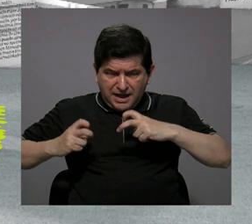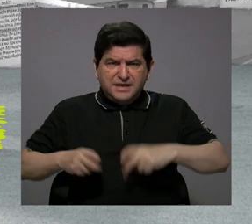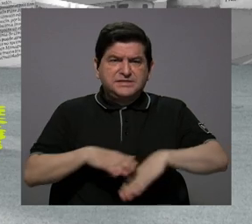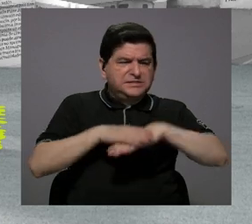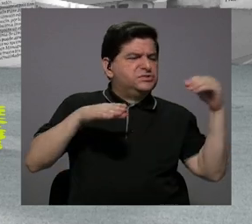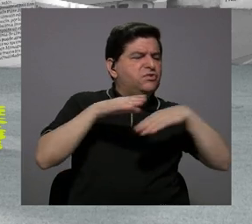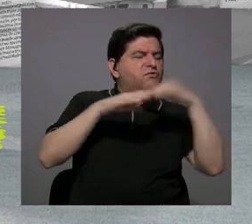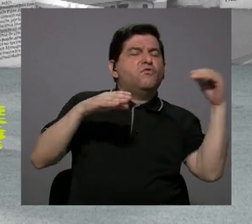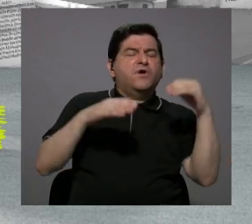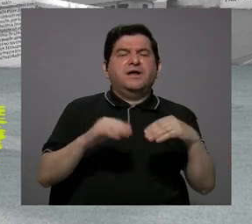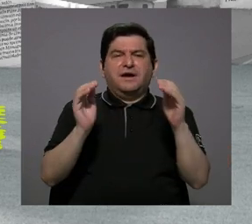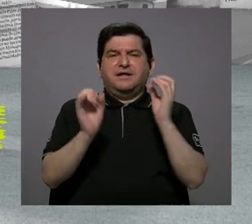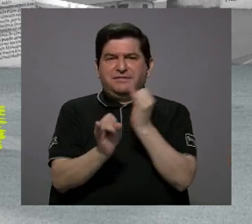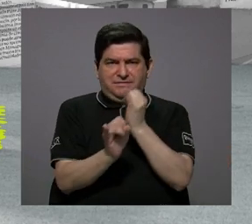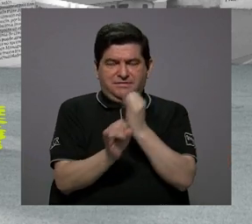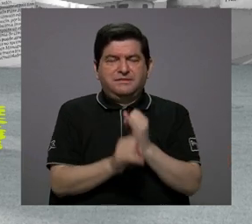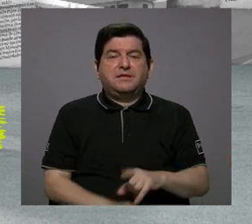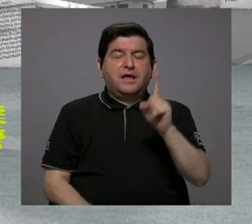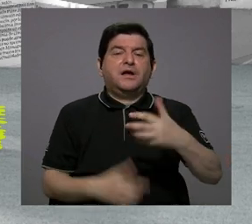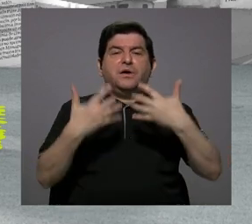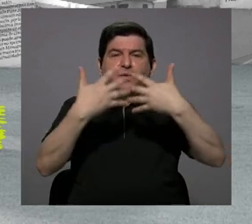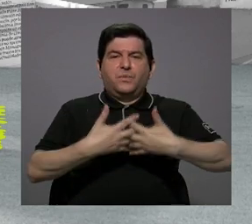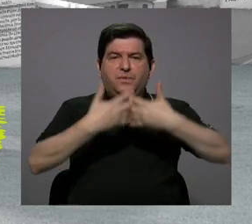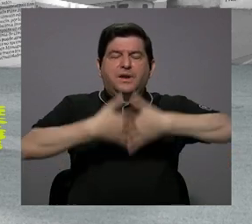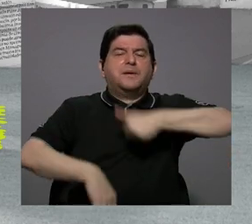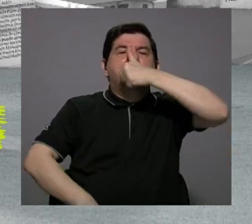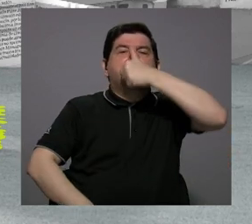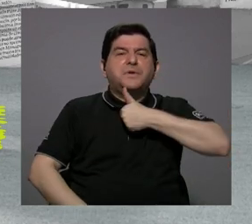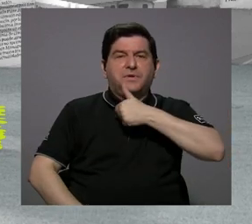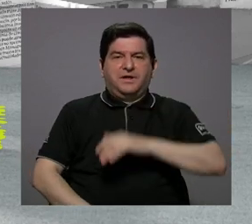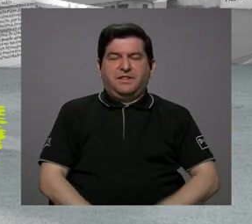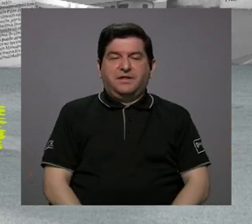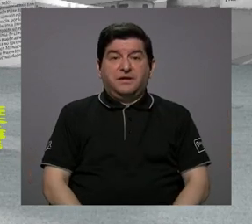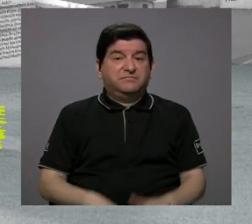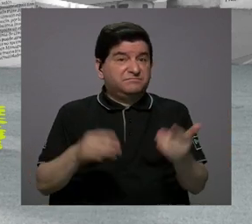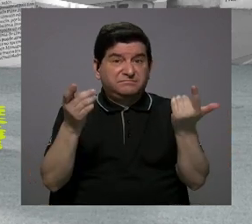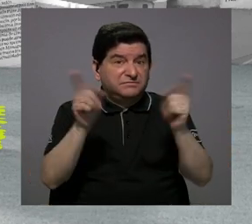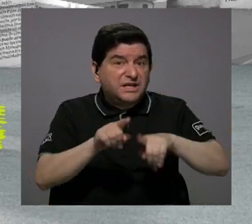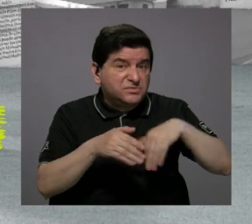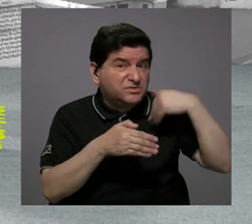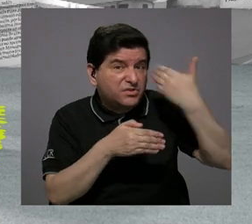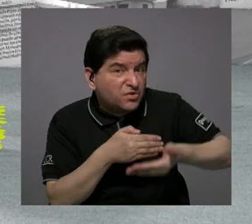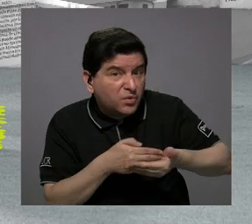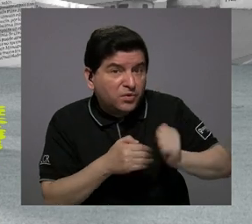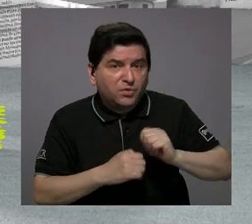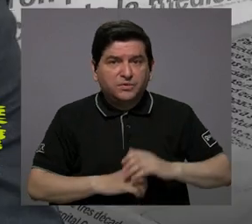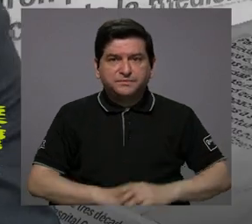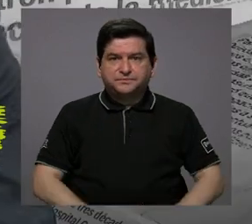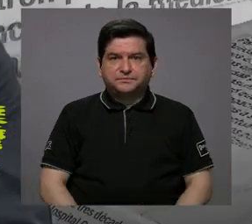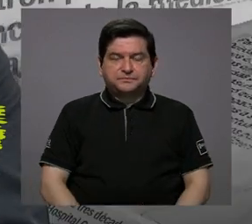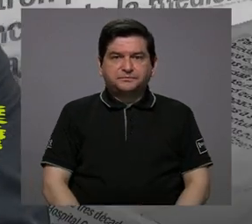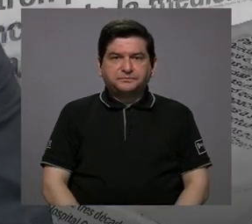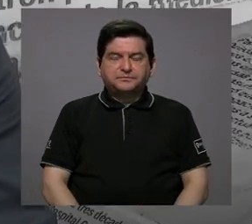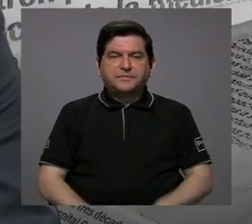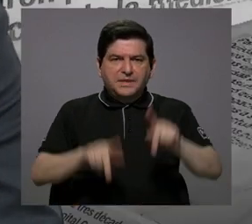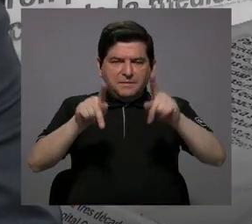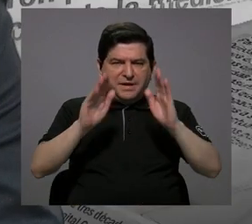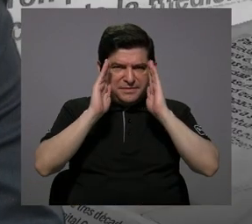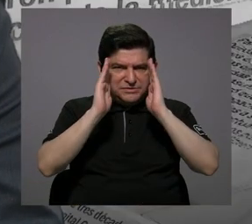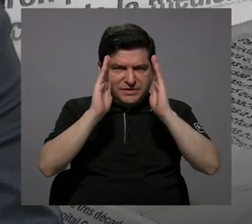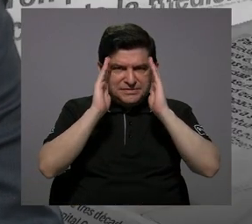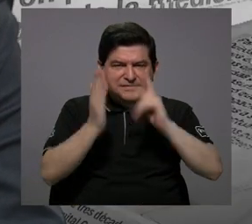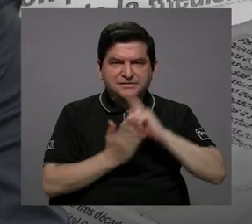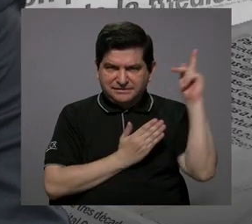través de una empresa privada. ¿Qué ha sucedido después de esto, doña Alejandra y el público que nos